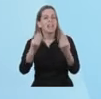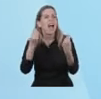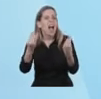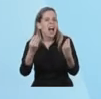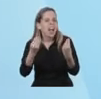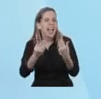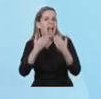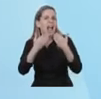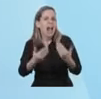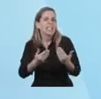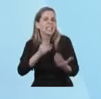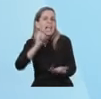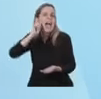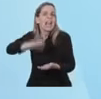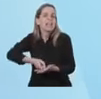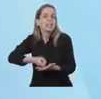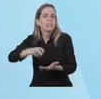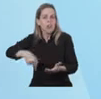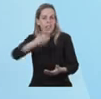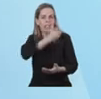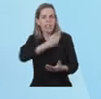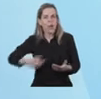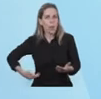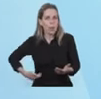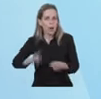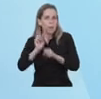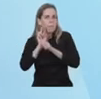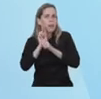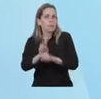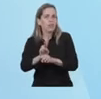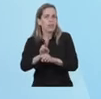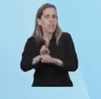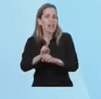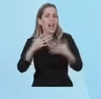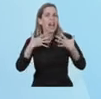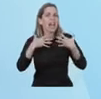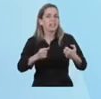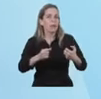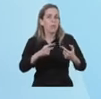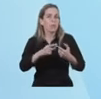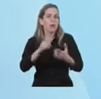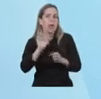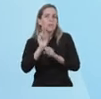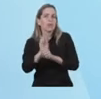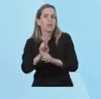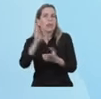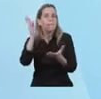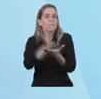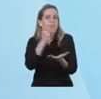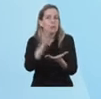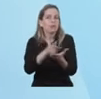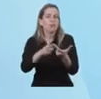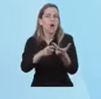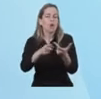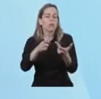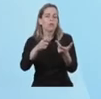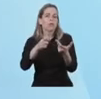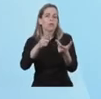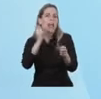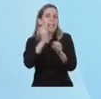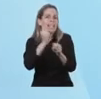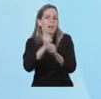que tomó el gobierno para proteger la salud y la producción. y también el trabajo y los ingresos.